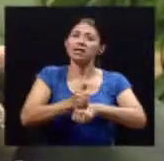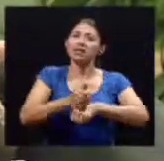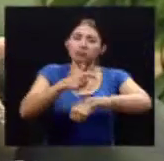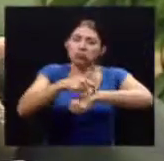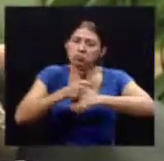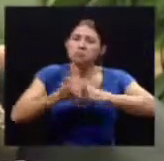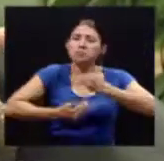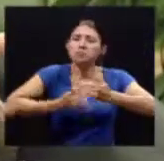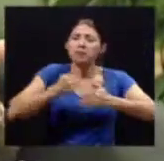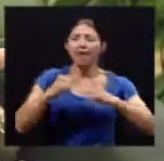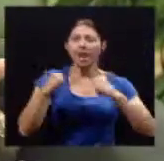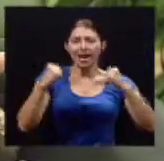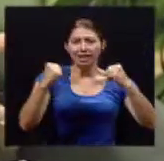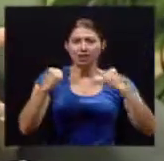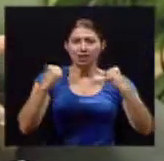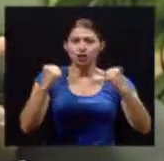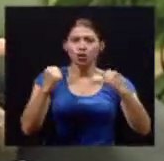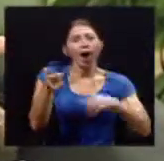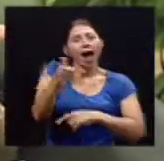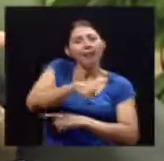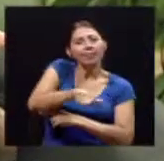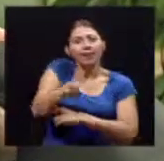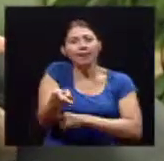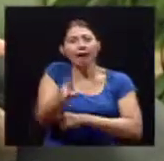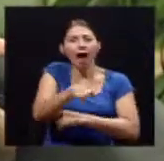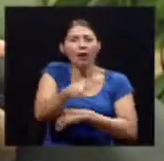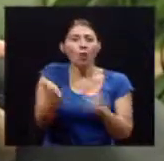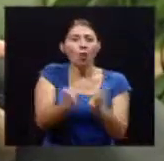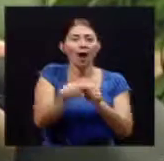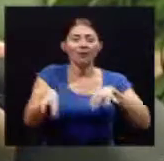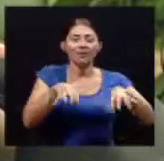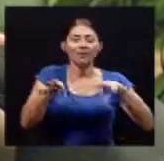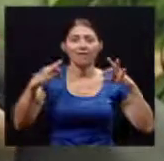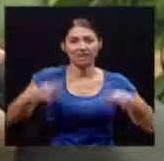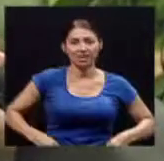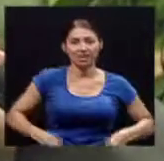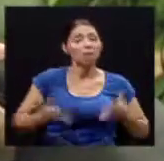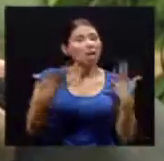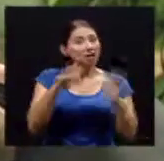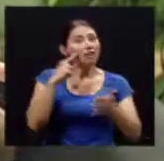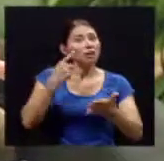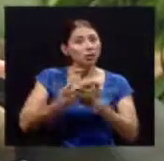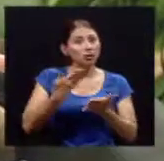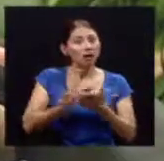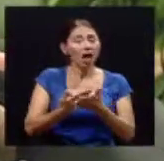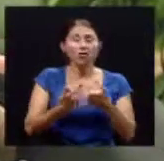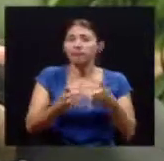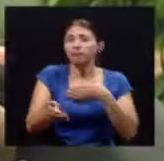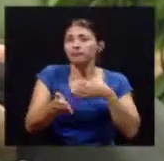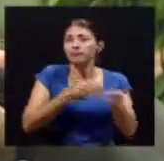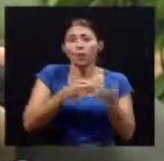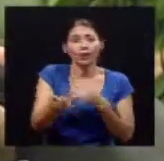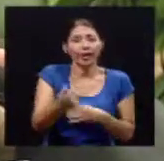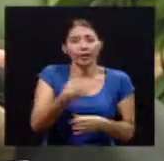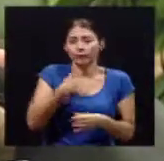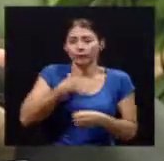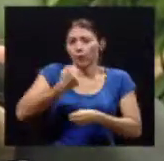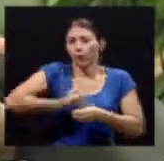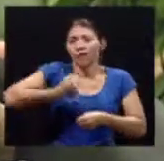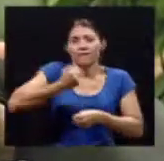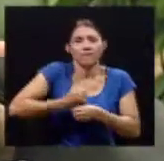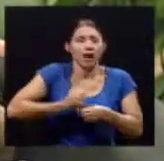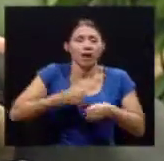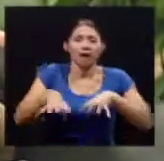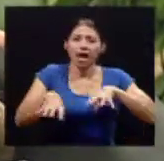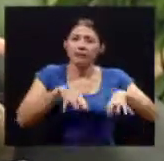con actividad física se ha demostrado que a pesar de que yo tenga una profesión o actividad muy demandante